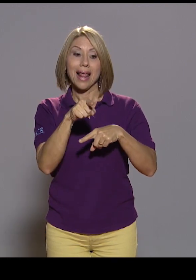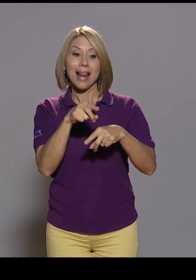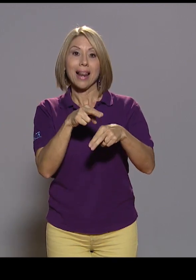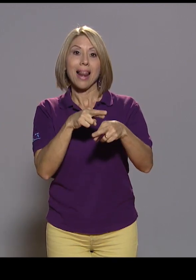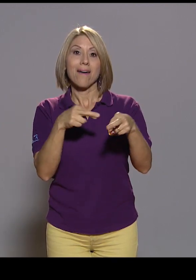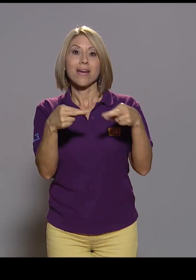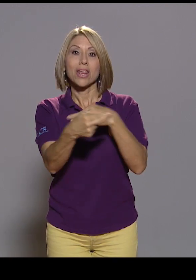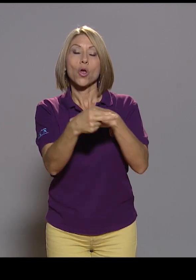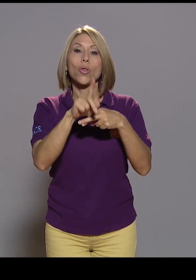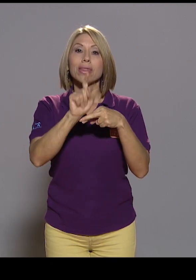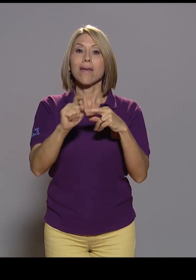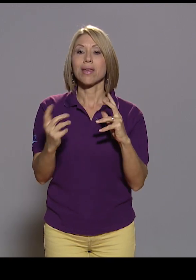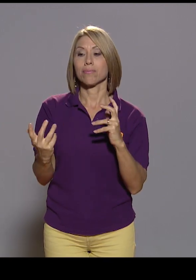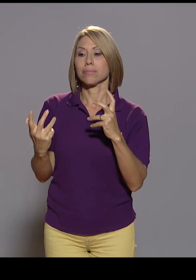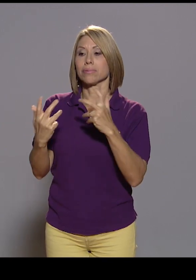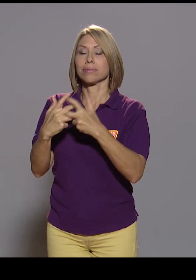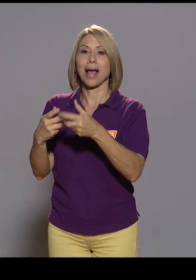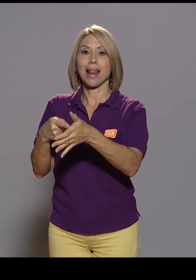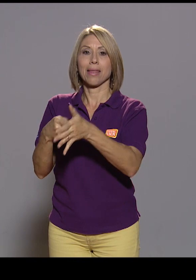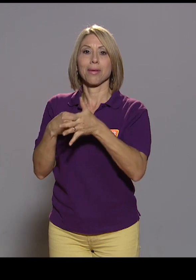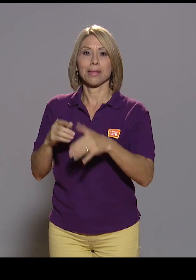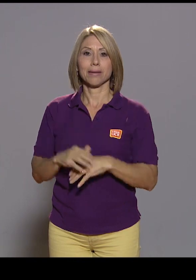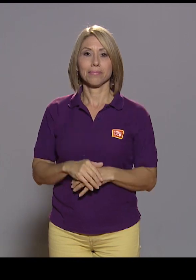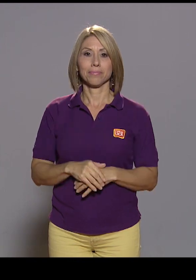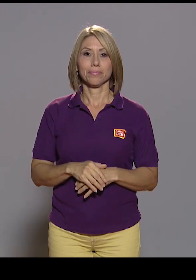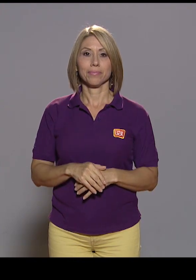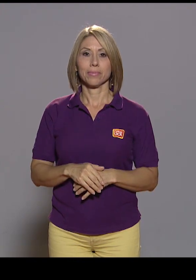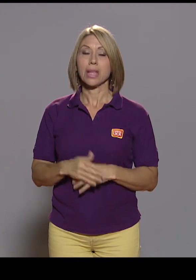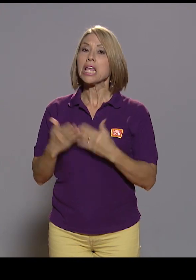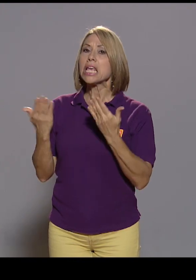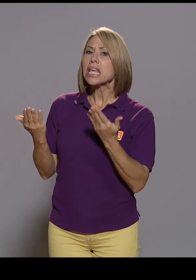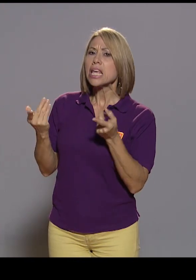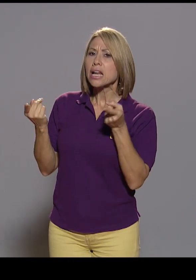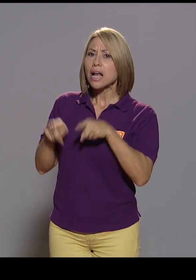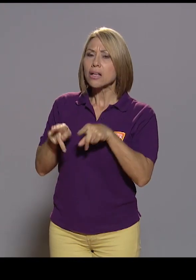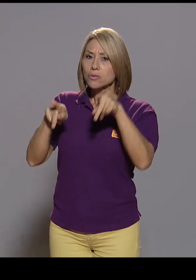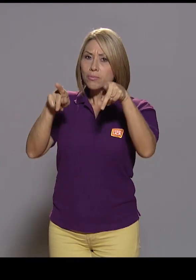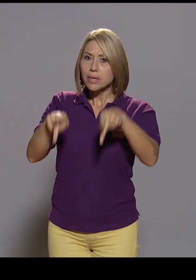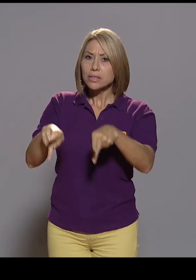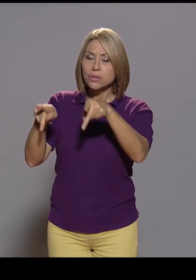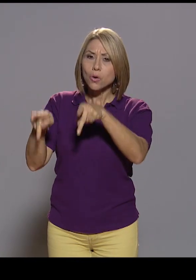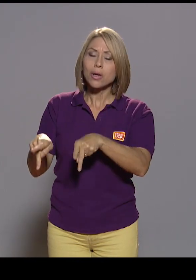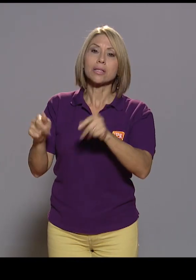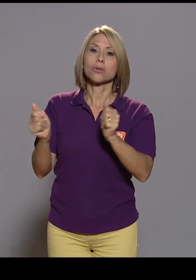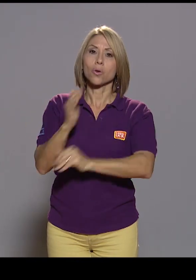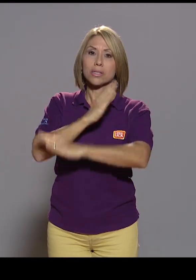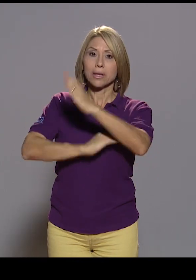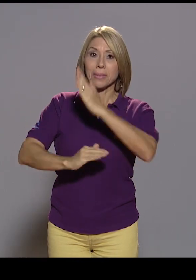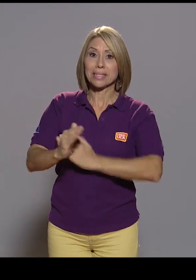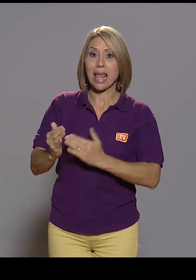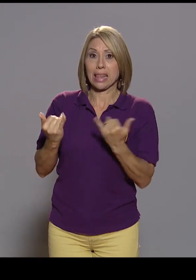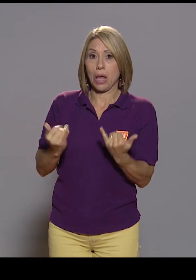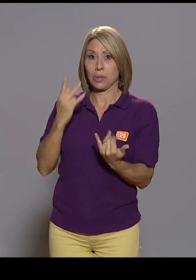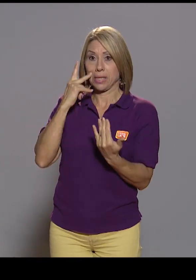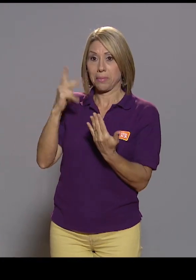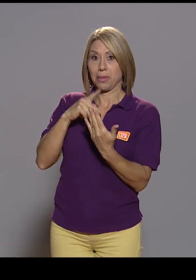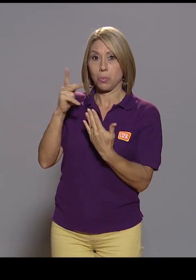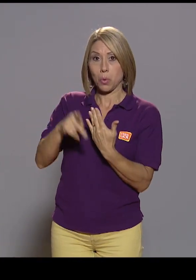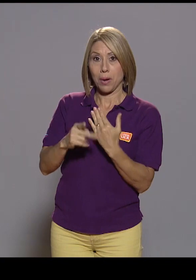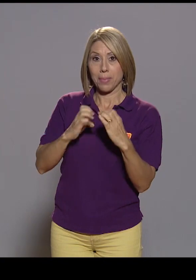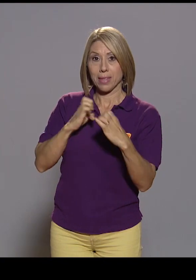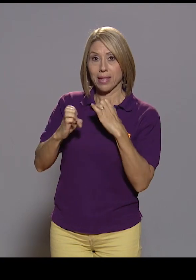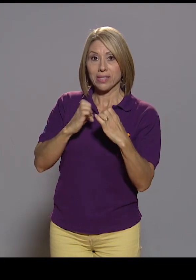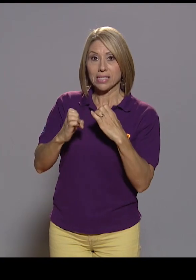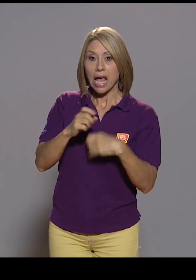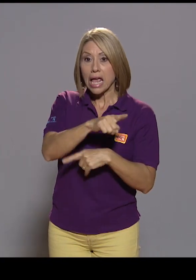la demanda. Y en el caso, María Eugenia, de las personas con discapacidad que están sintonizando esta entrevista,